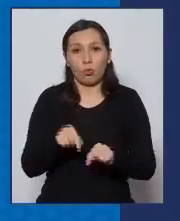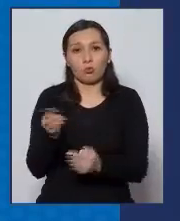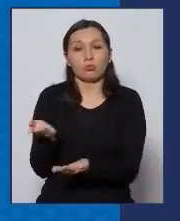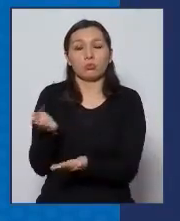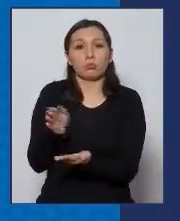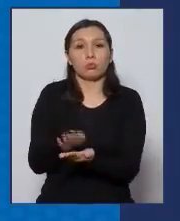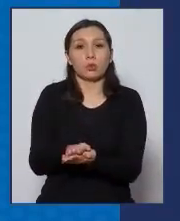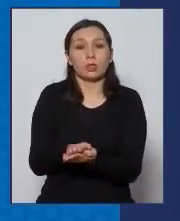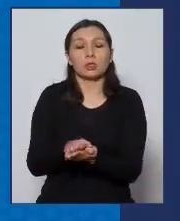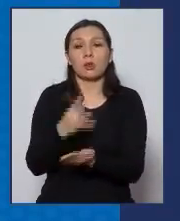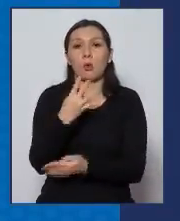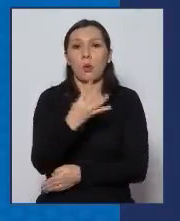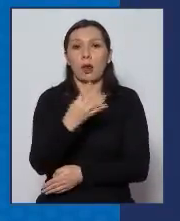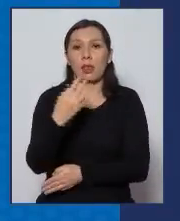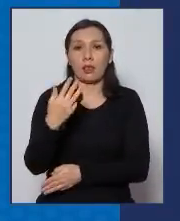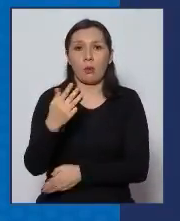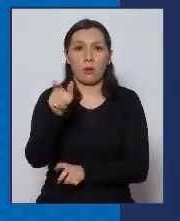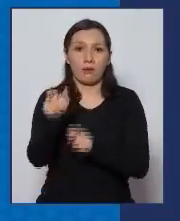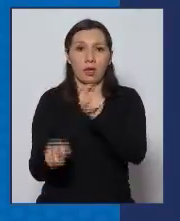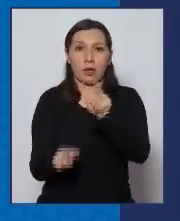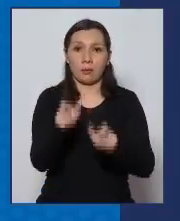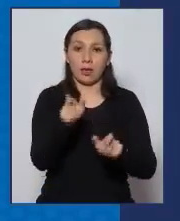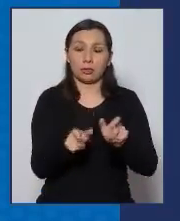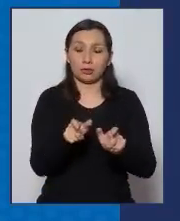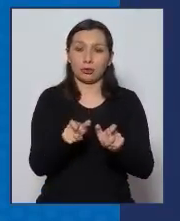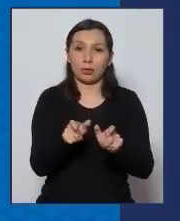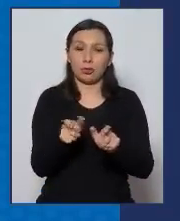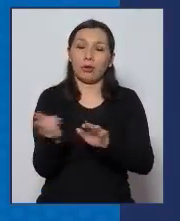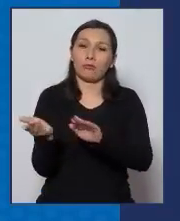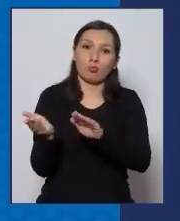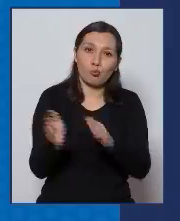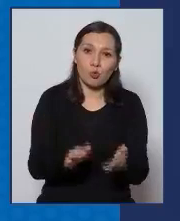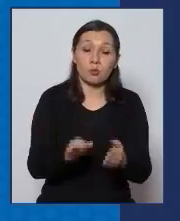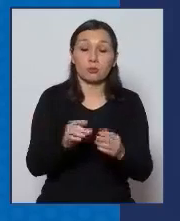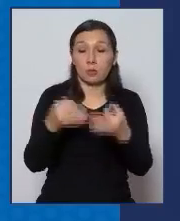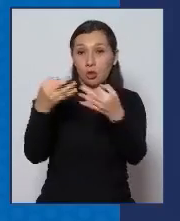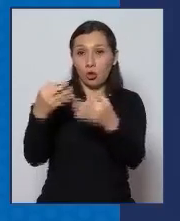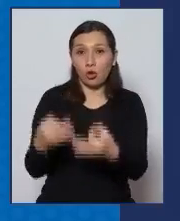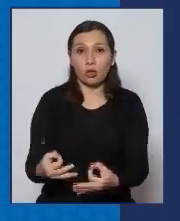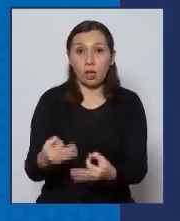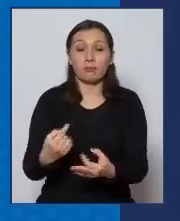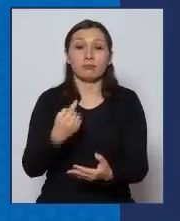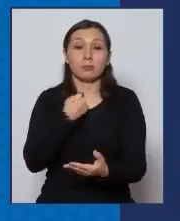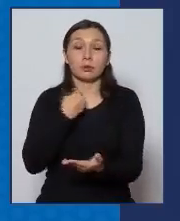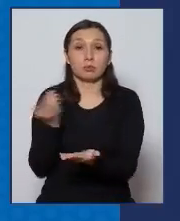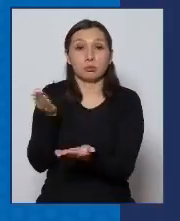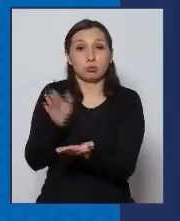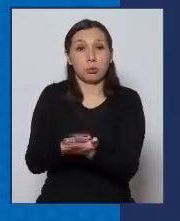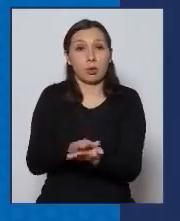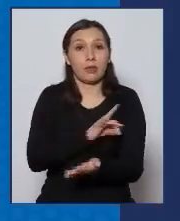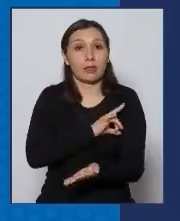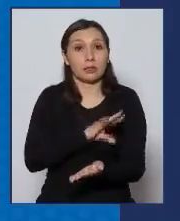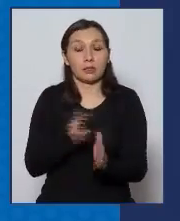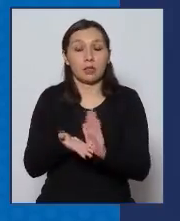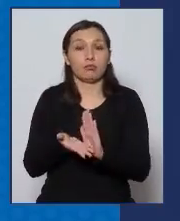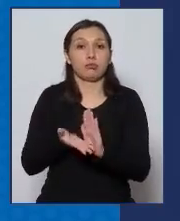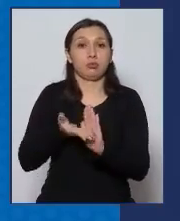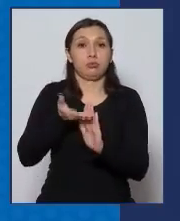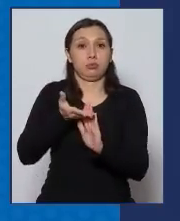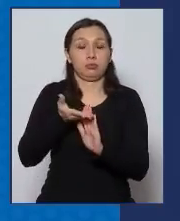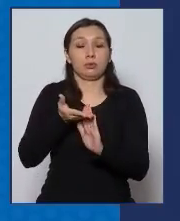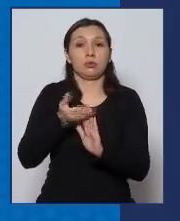fallecimiento de 49 personas, con lo que el total de víctimas fatales en el país se eleva